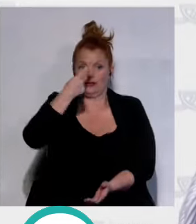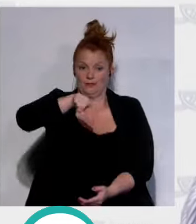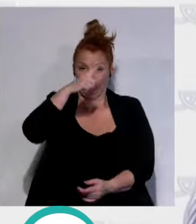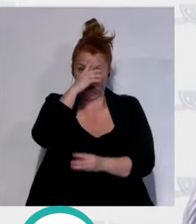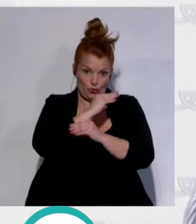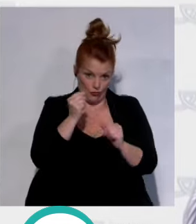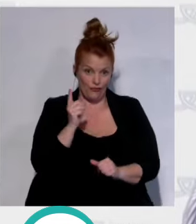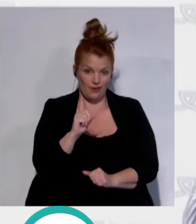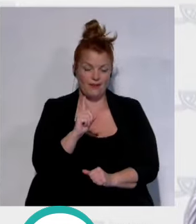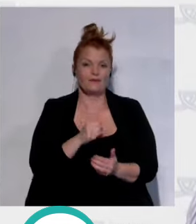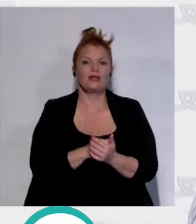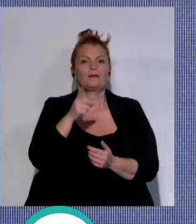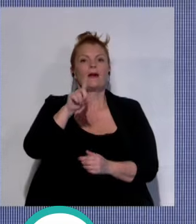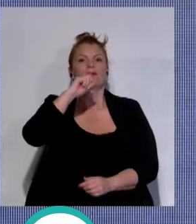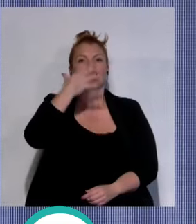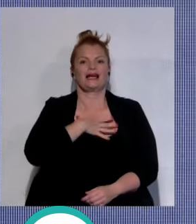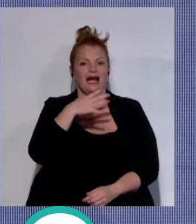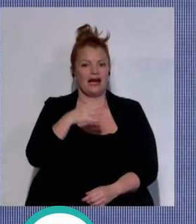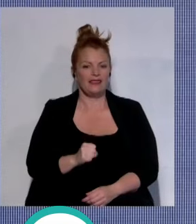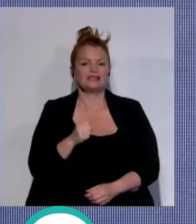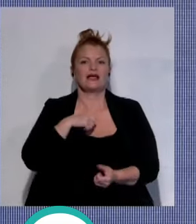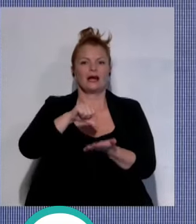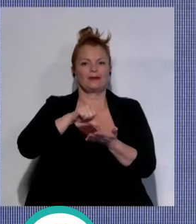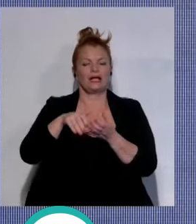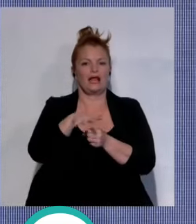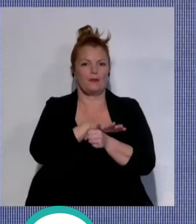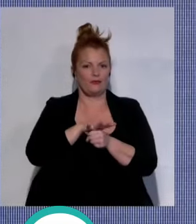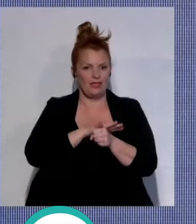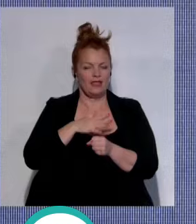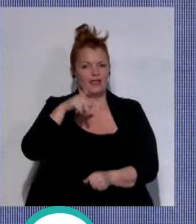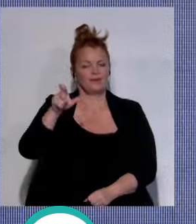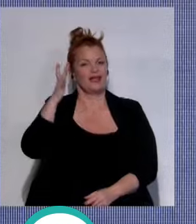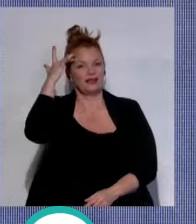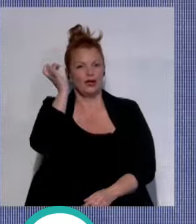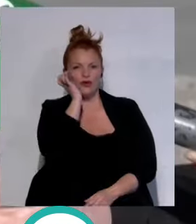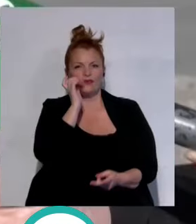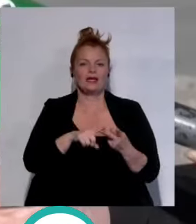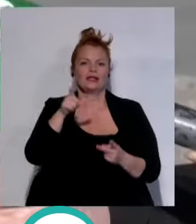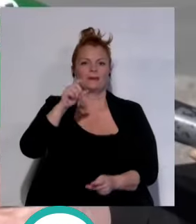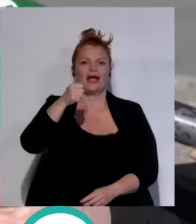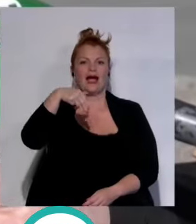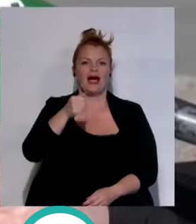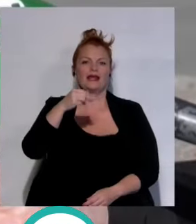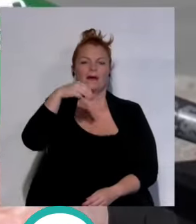a la que fue primera alcaldesa de la capital de la provincia a Teófila Martínez y Ana Mestre como primera delegada del gobierno